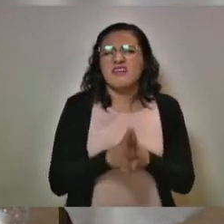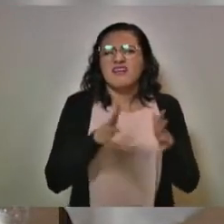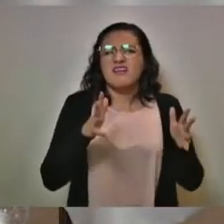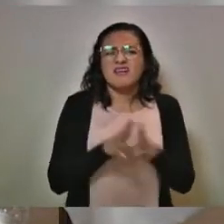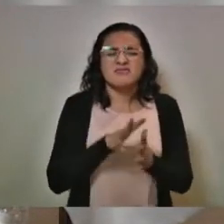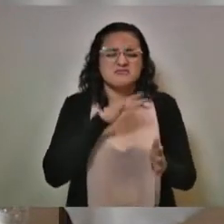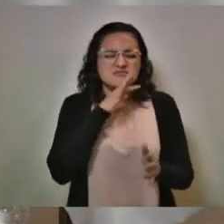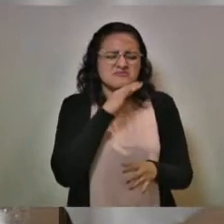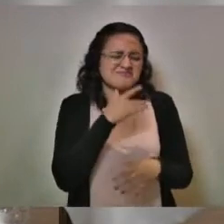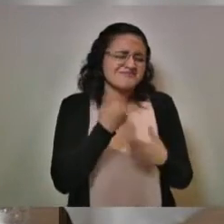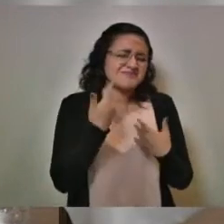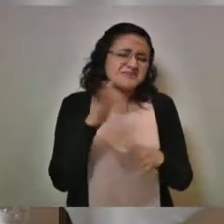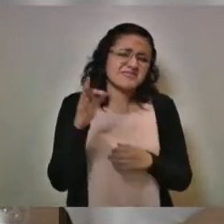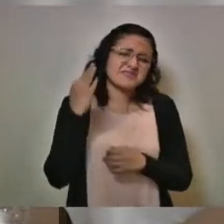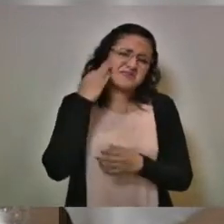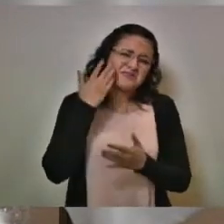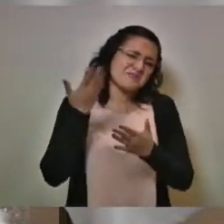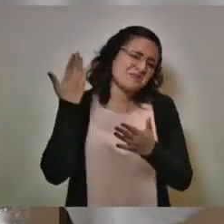contra mí desde hace tiempo.